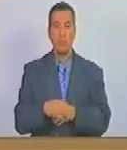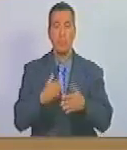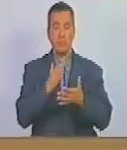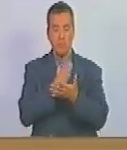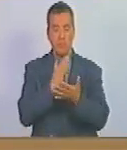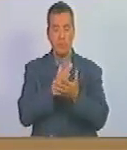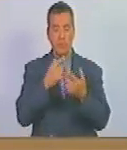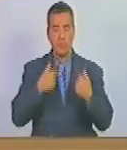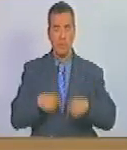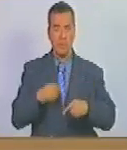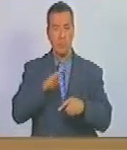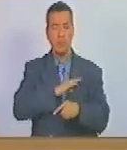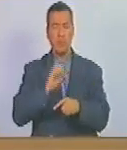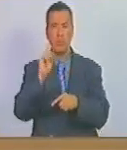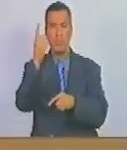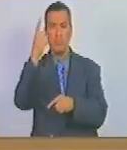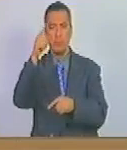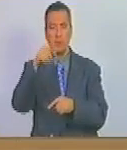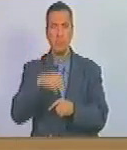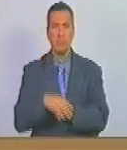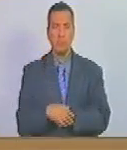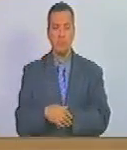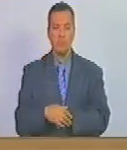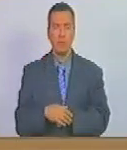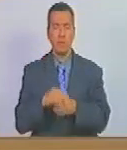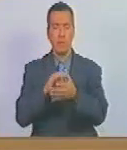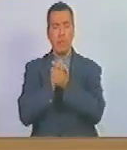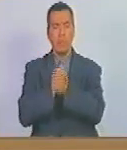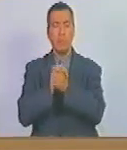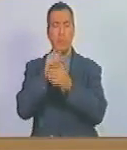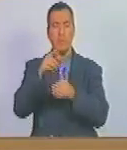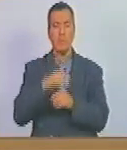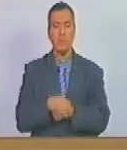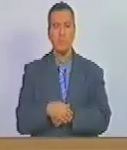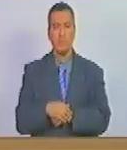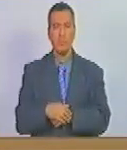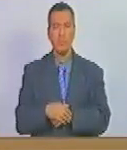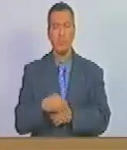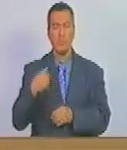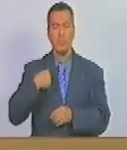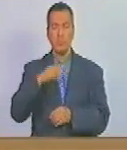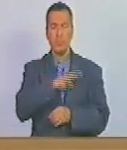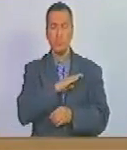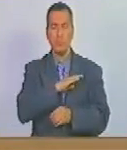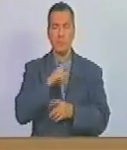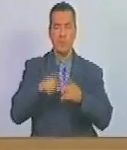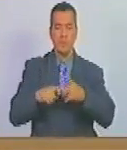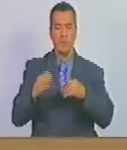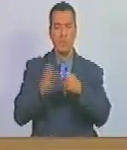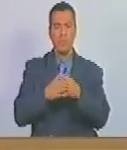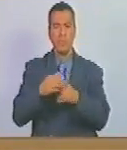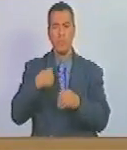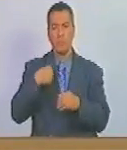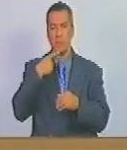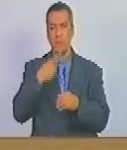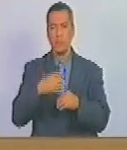siempre mis primeros compatriotas compatriotas yo cerrar diciendo